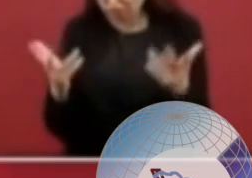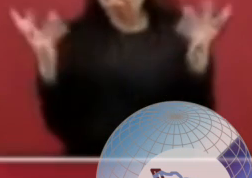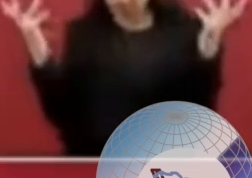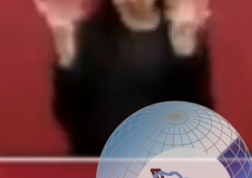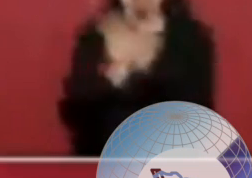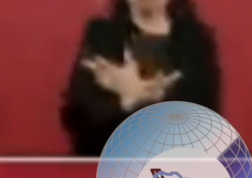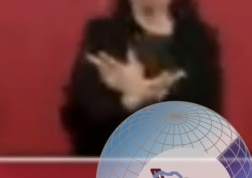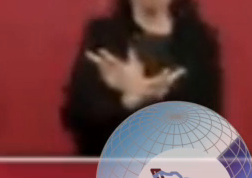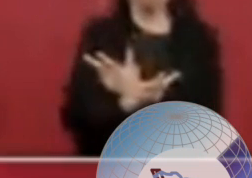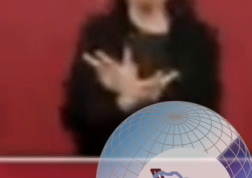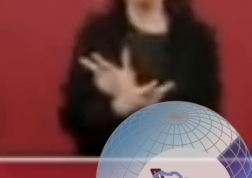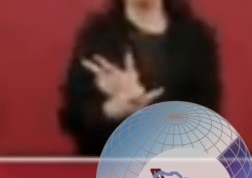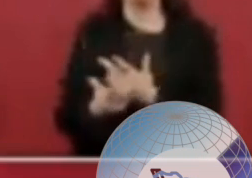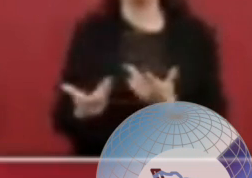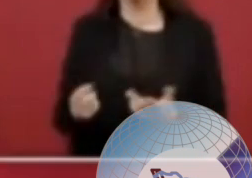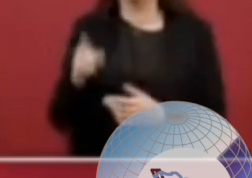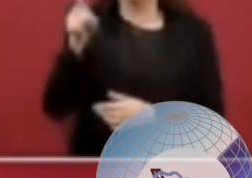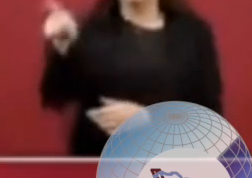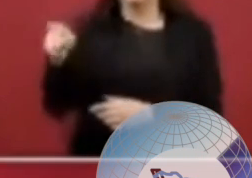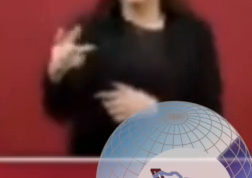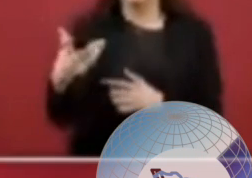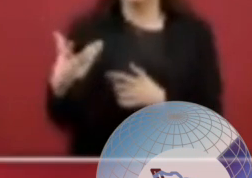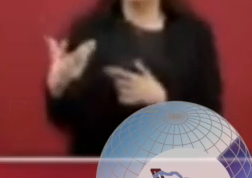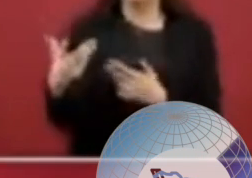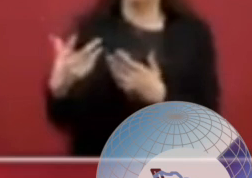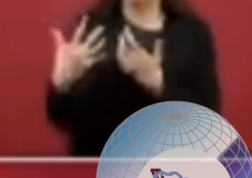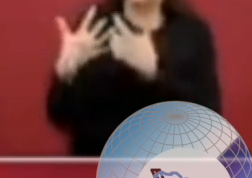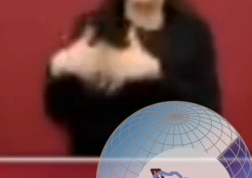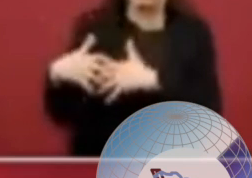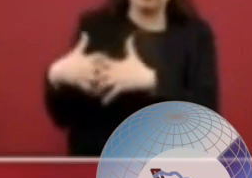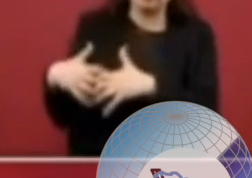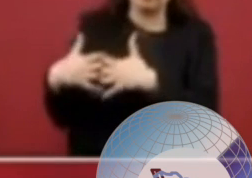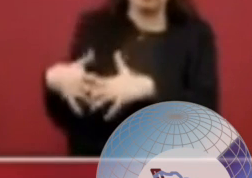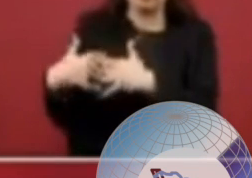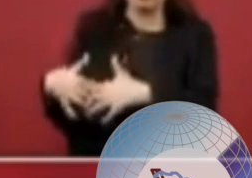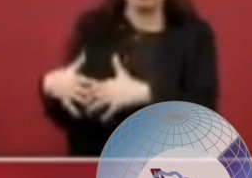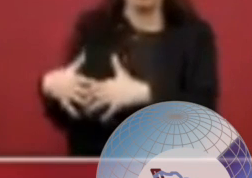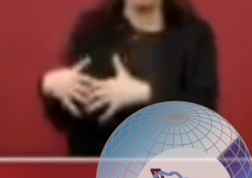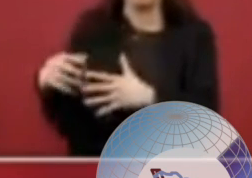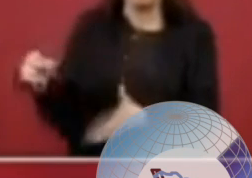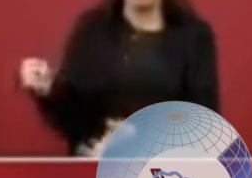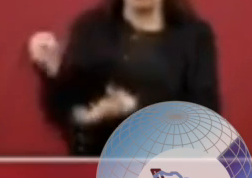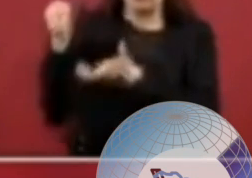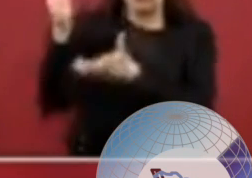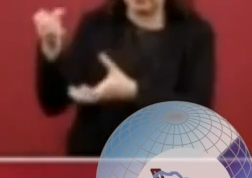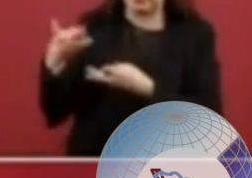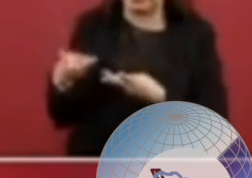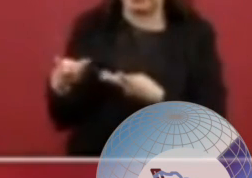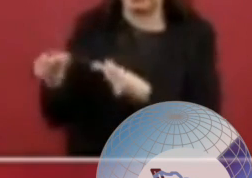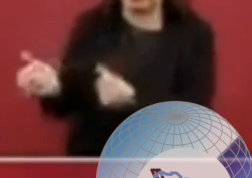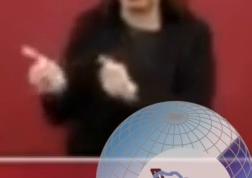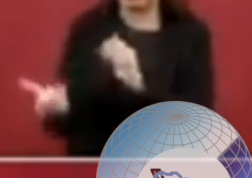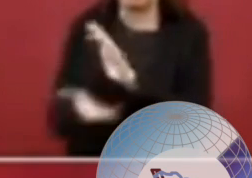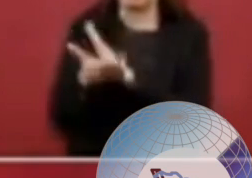La planta y la inversión de esta obra